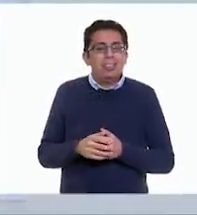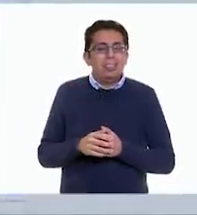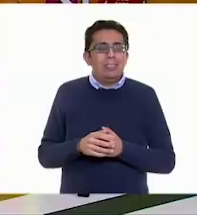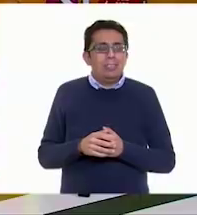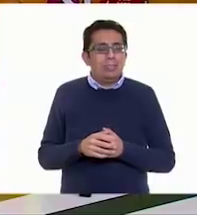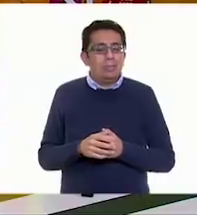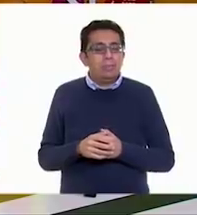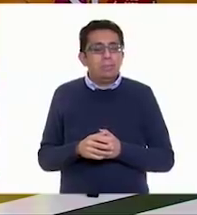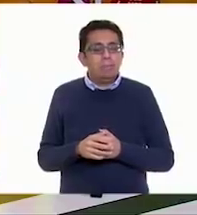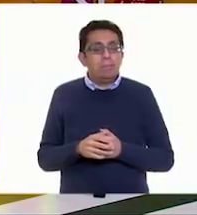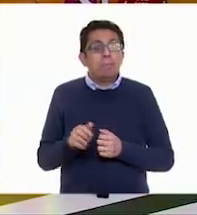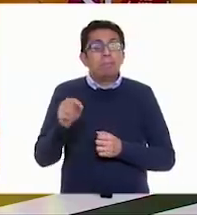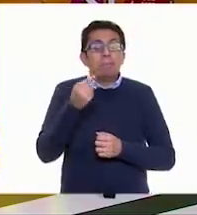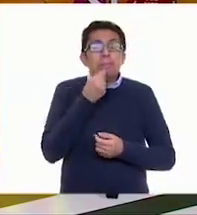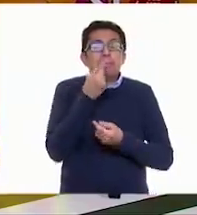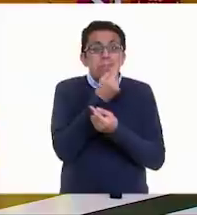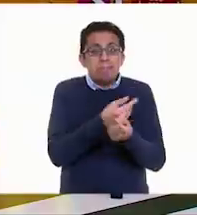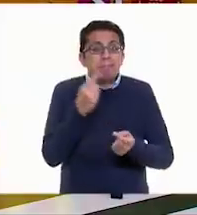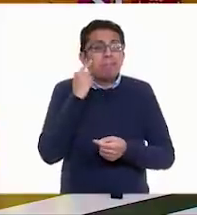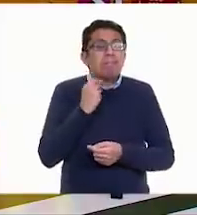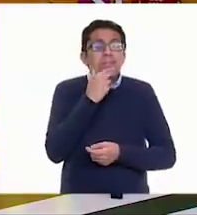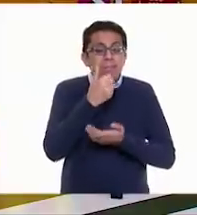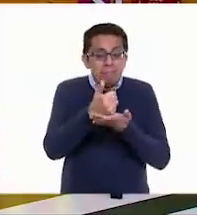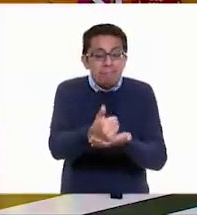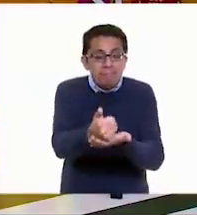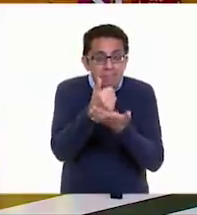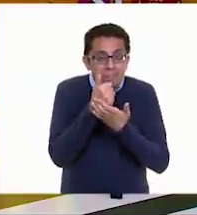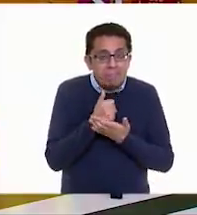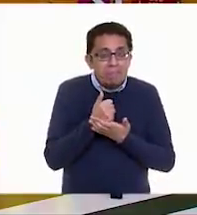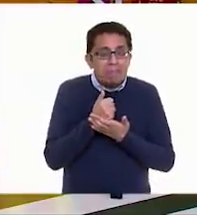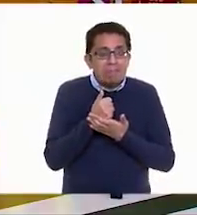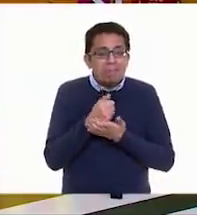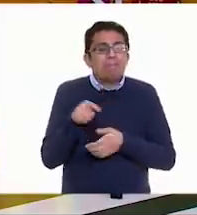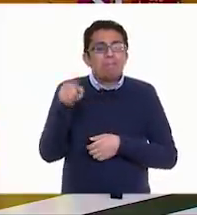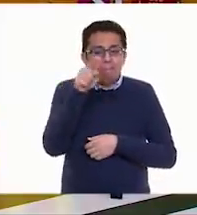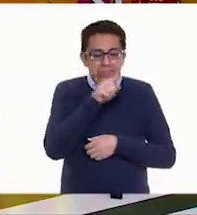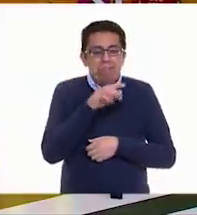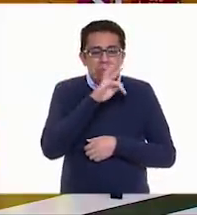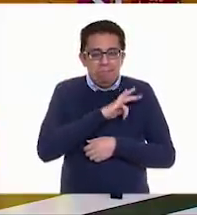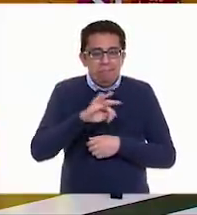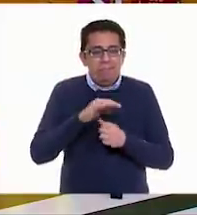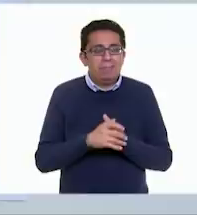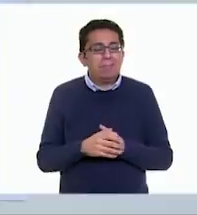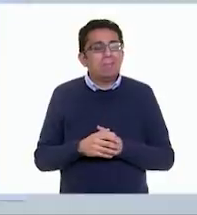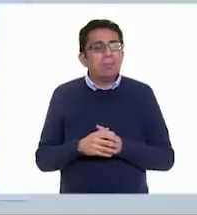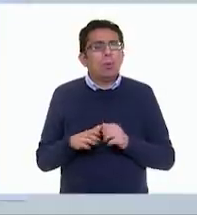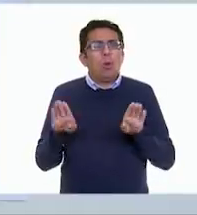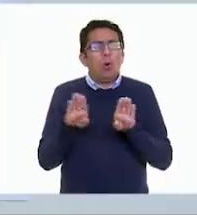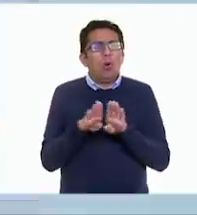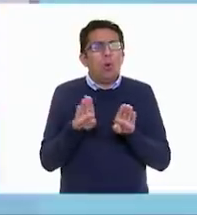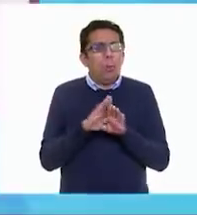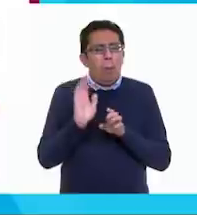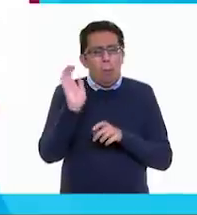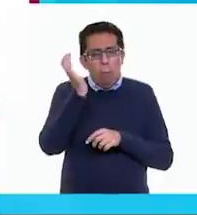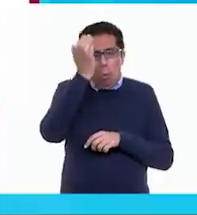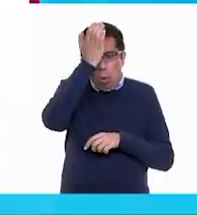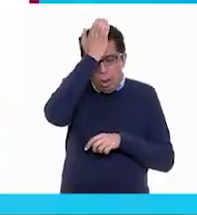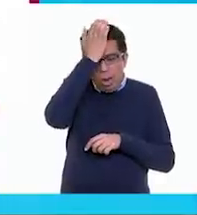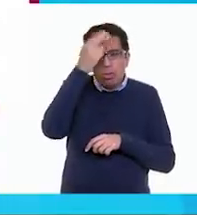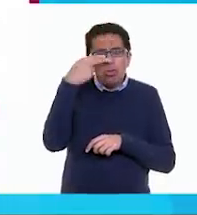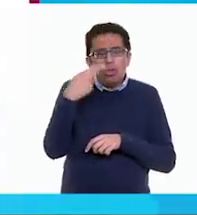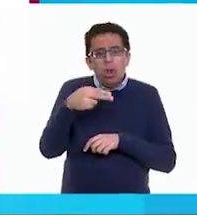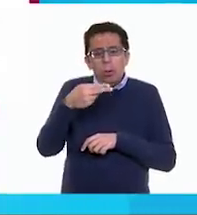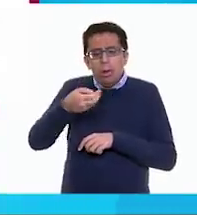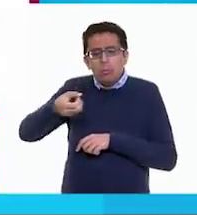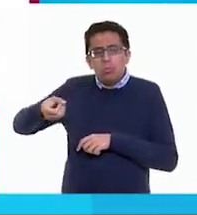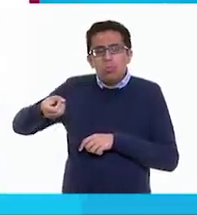Si nos ayudan niños y niñas. Muy bien. Ustedes nos pueden ayudar. ¿Cómo se les dice a los borregos? Ay, a